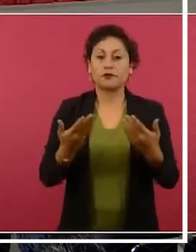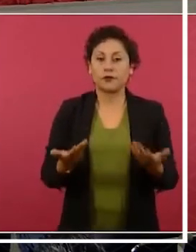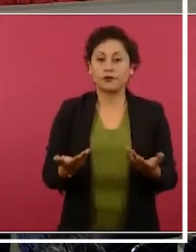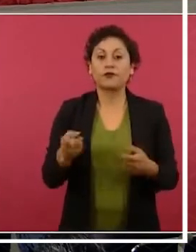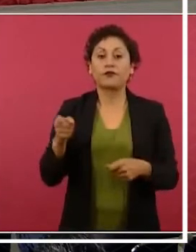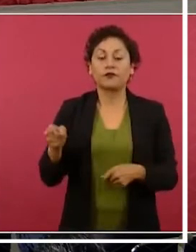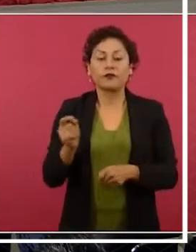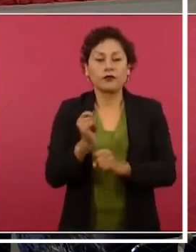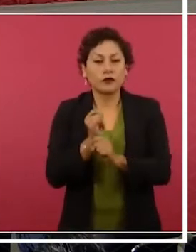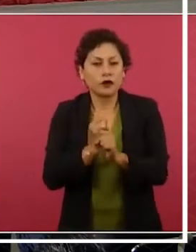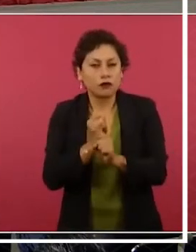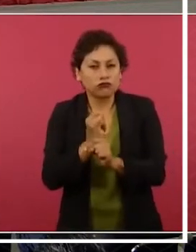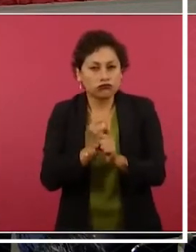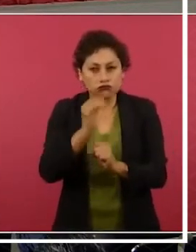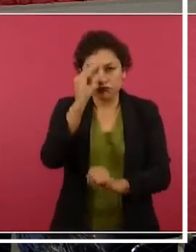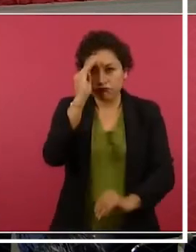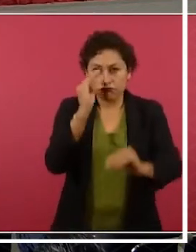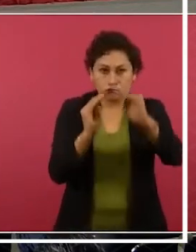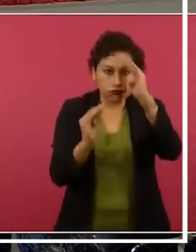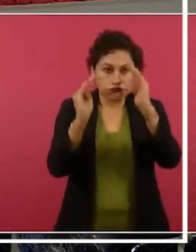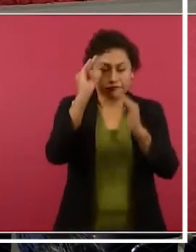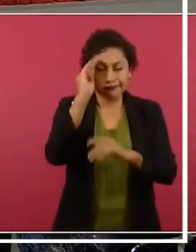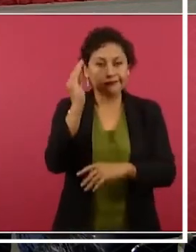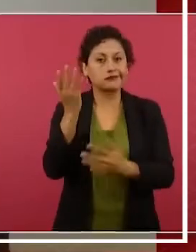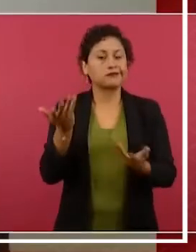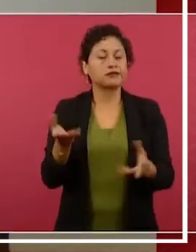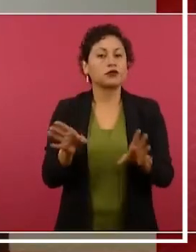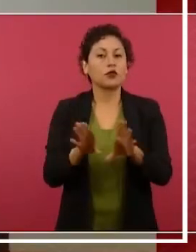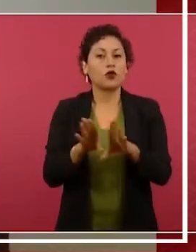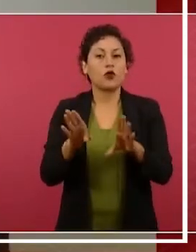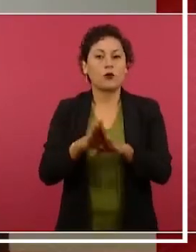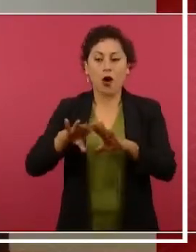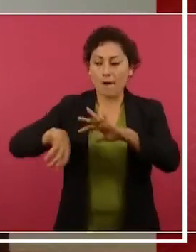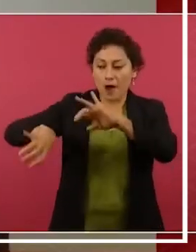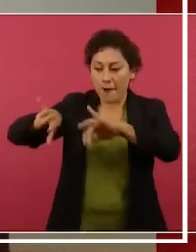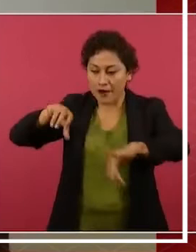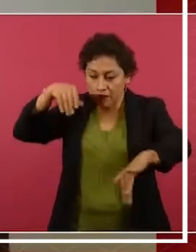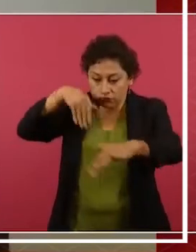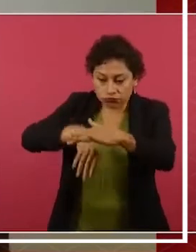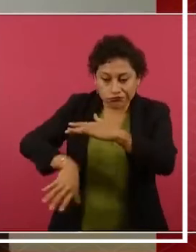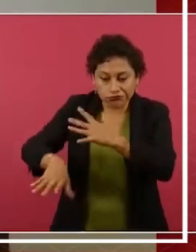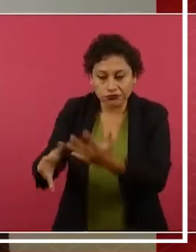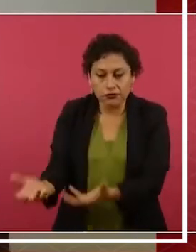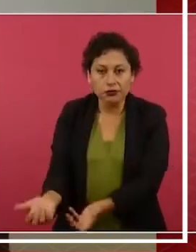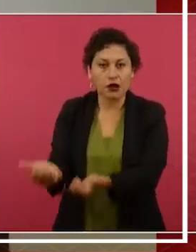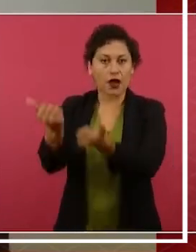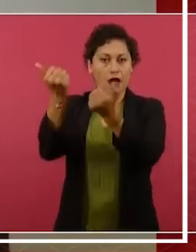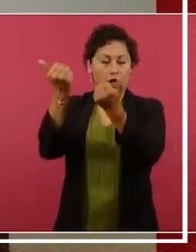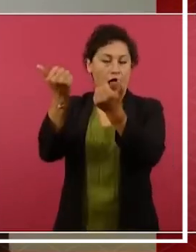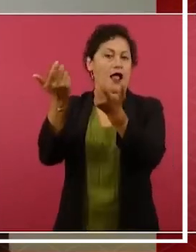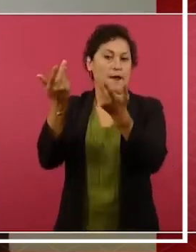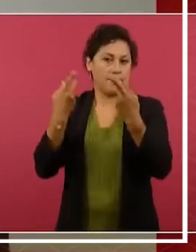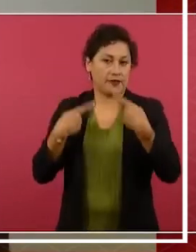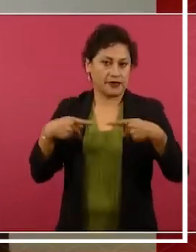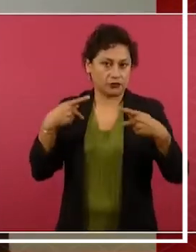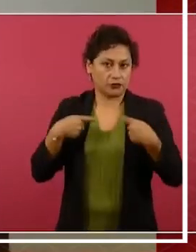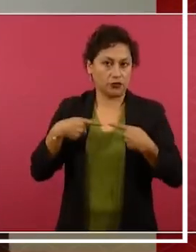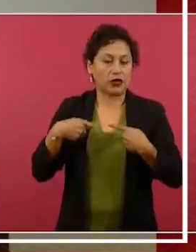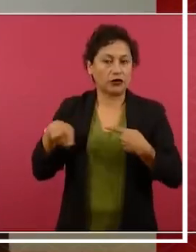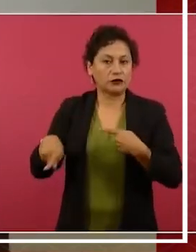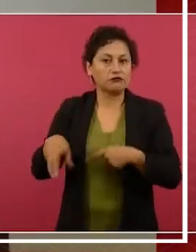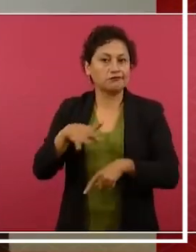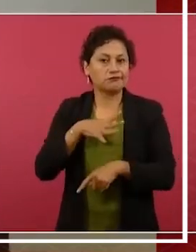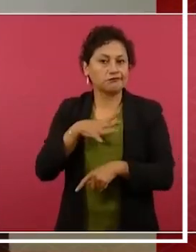opciones de este proyecto para el ingreso, la búsqueda y la recuperación de los mineros atrapados a través de un